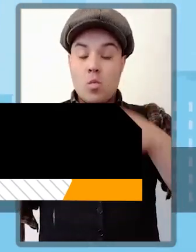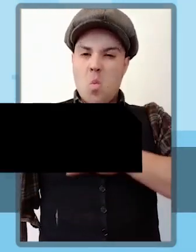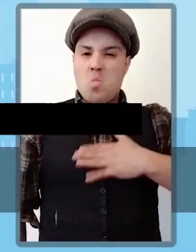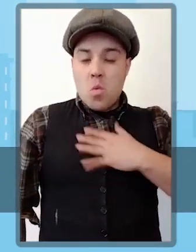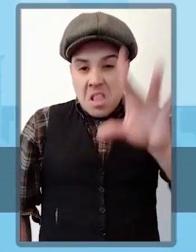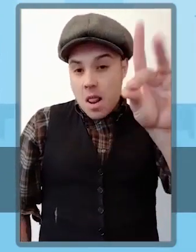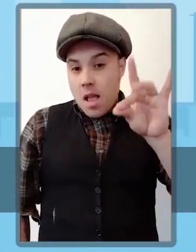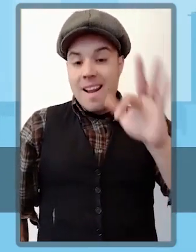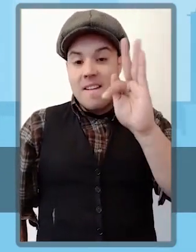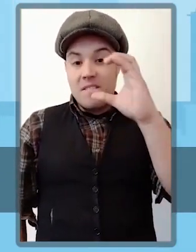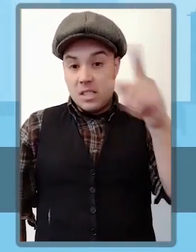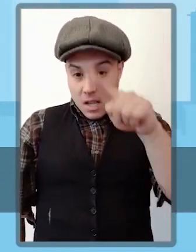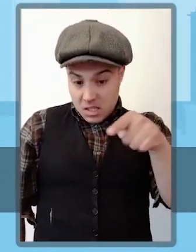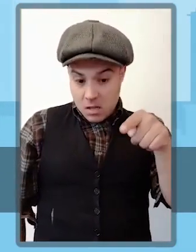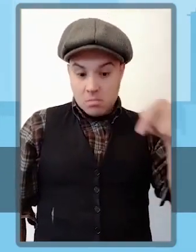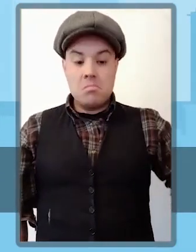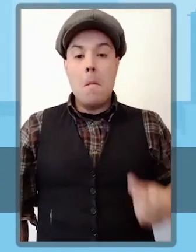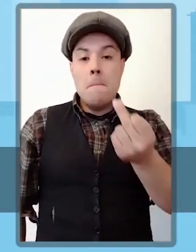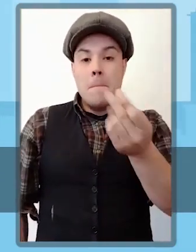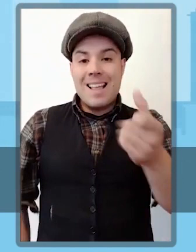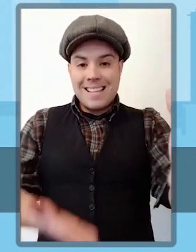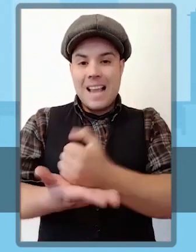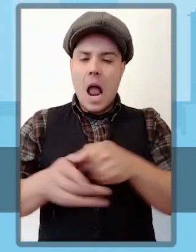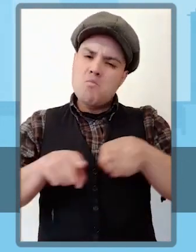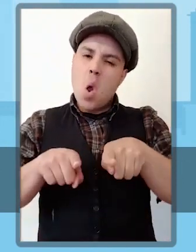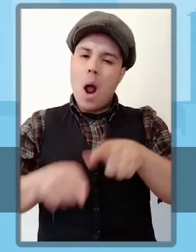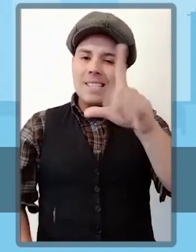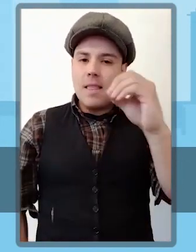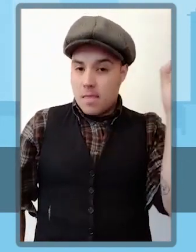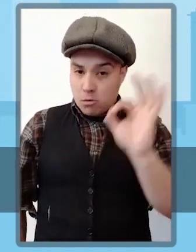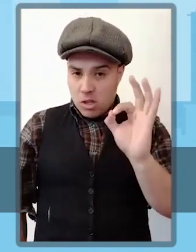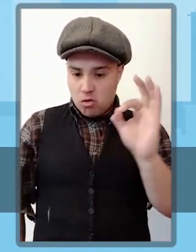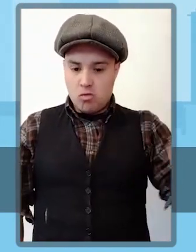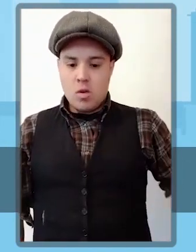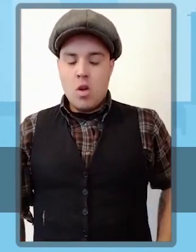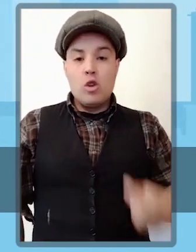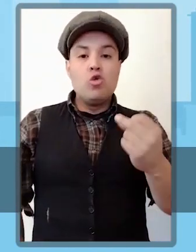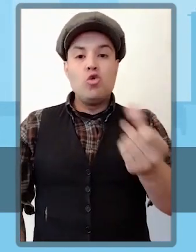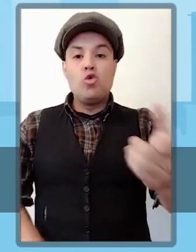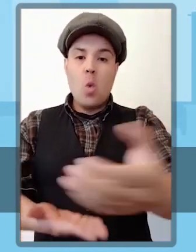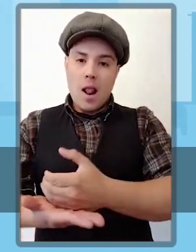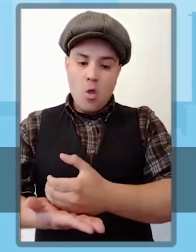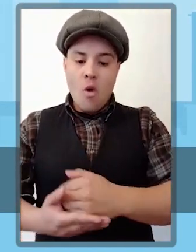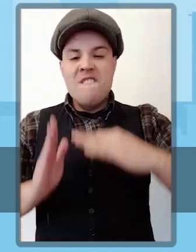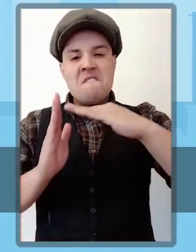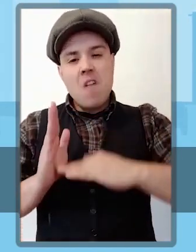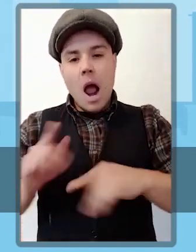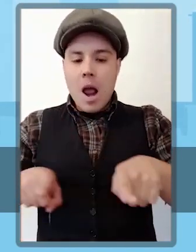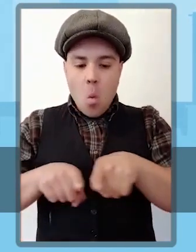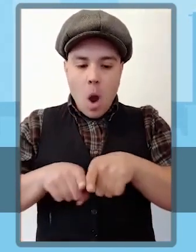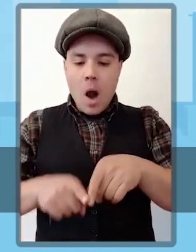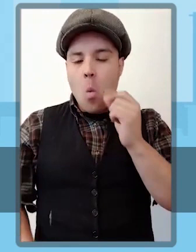El subsidio brinda beneficios como asistencia médica gratuita, asignación familiar y maternal y asignación por muerte.